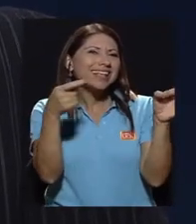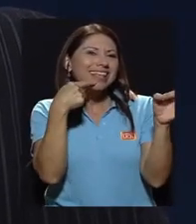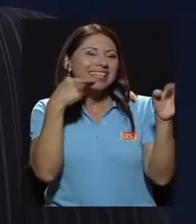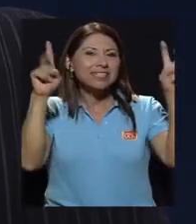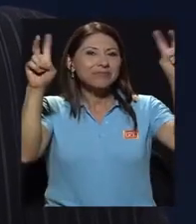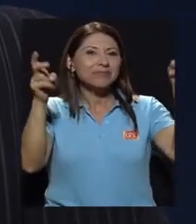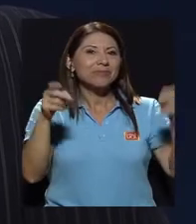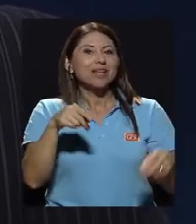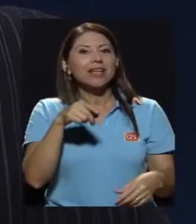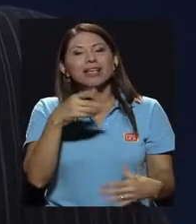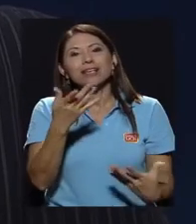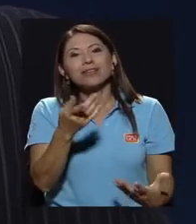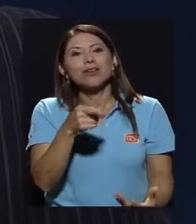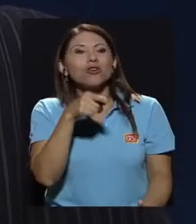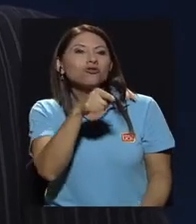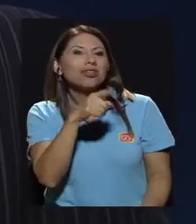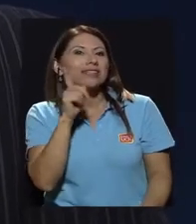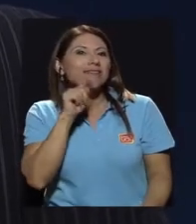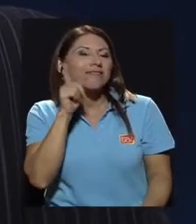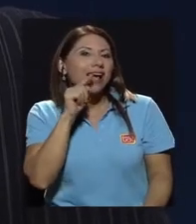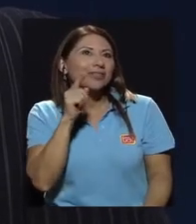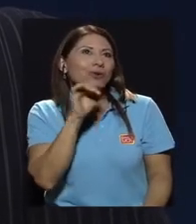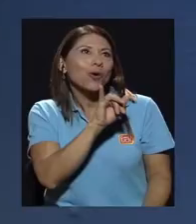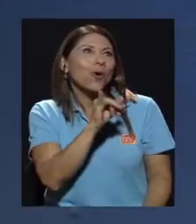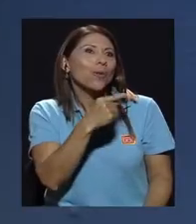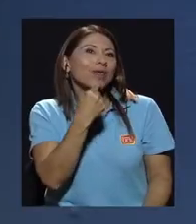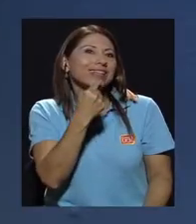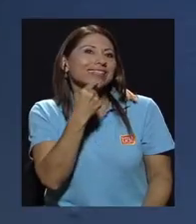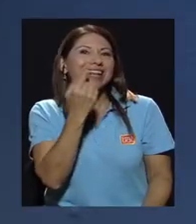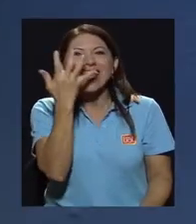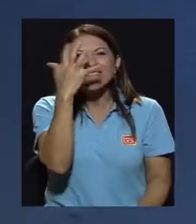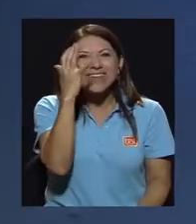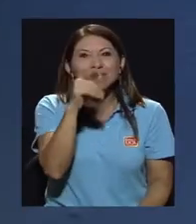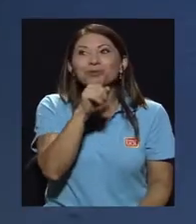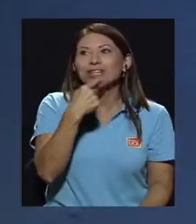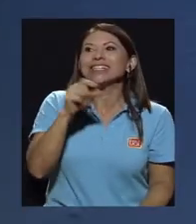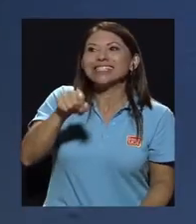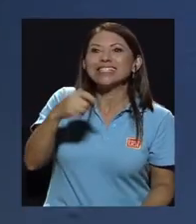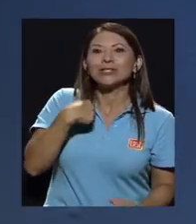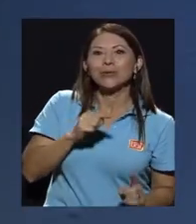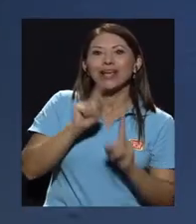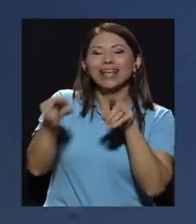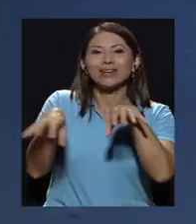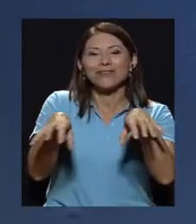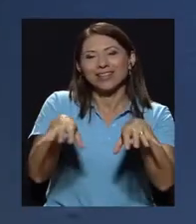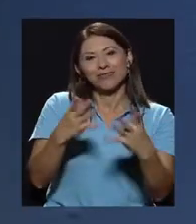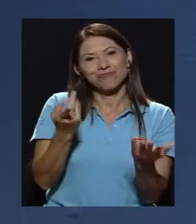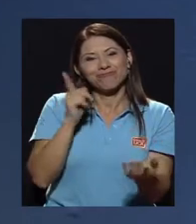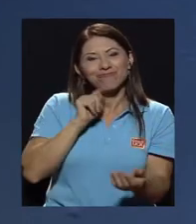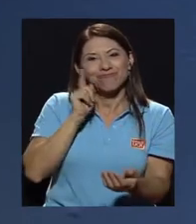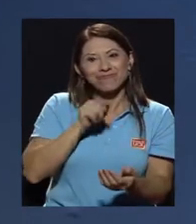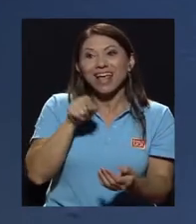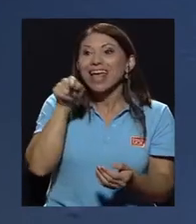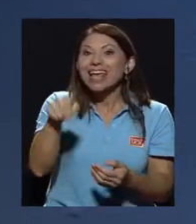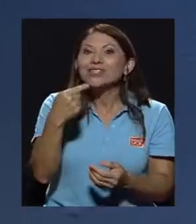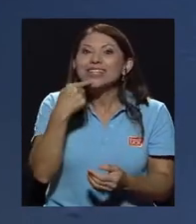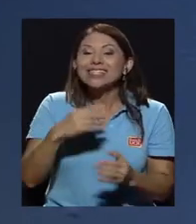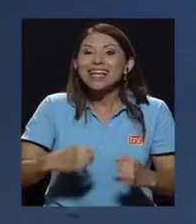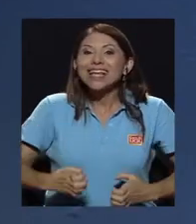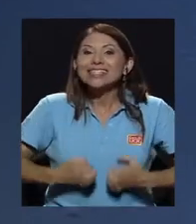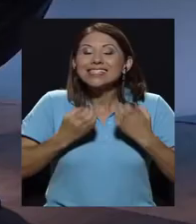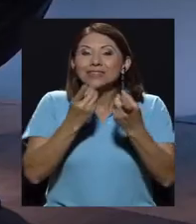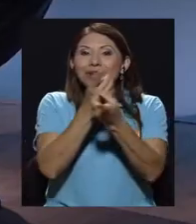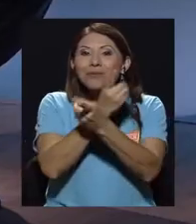falso como decir que vas a ir a un evento en Facebook, ¿verdad? Es que el informe destaca mucho que existe una democracia casi